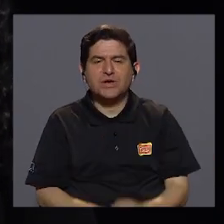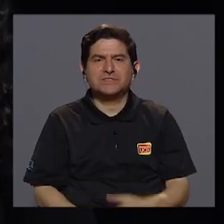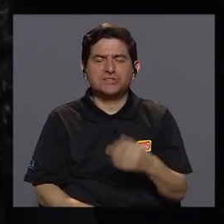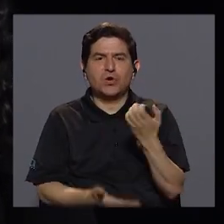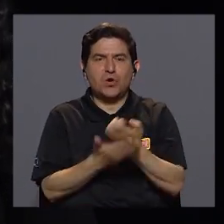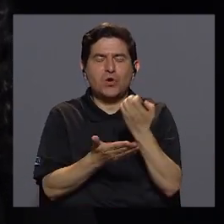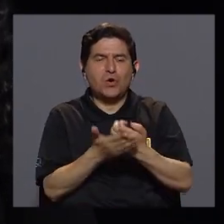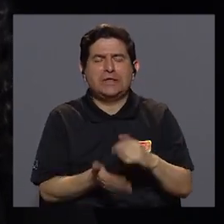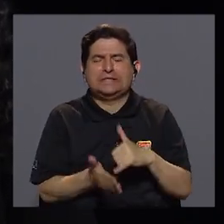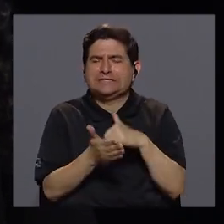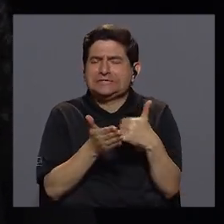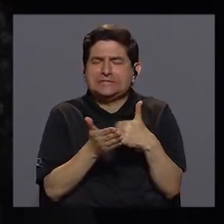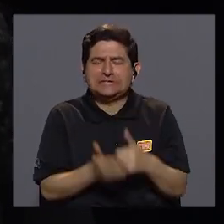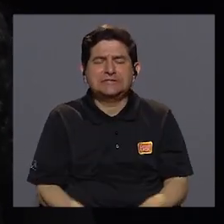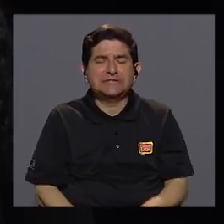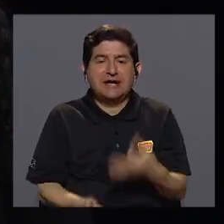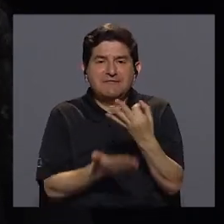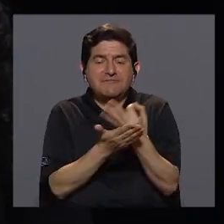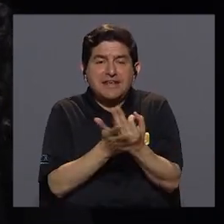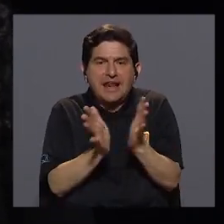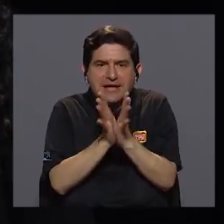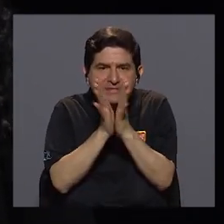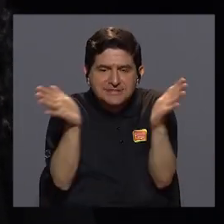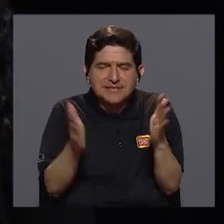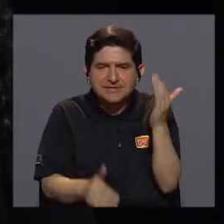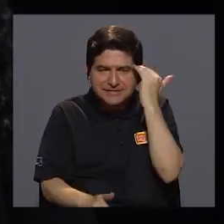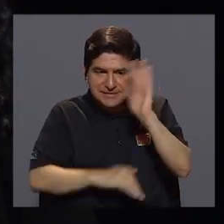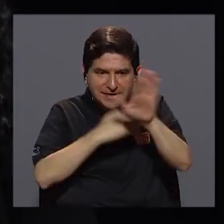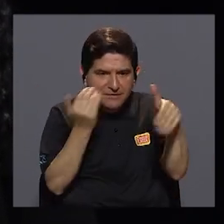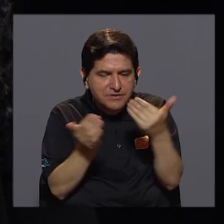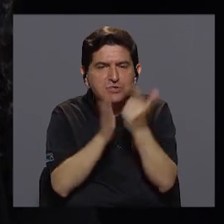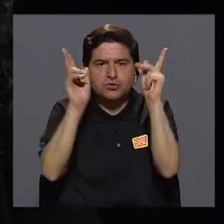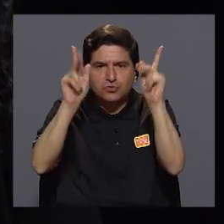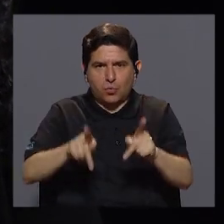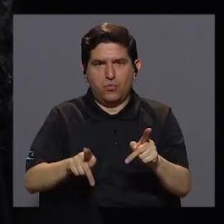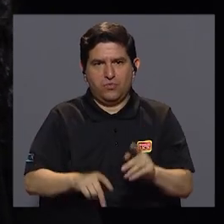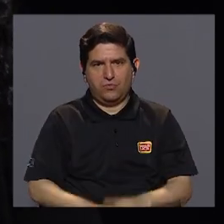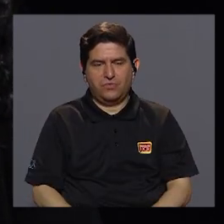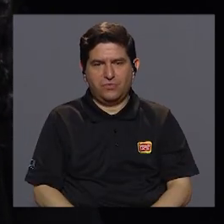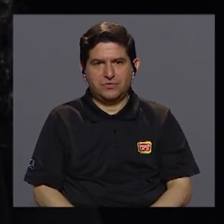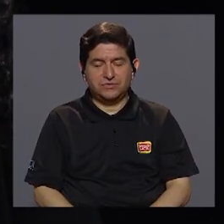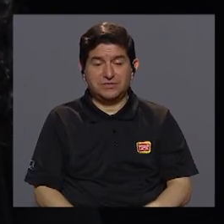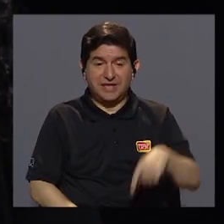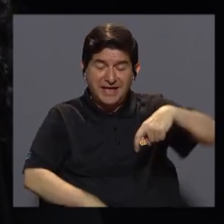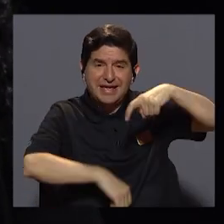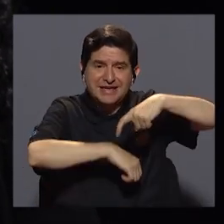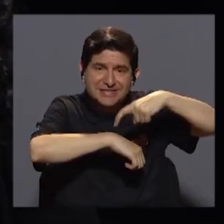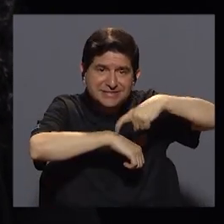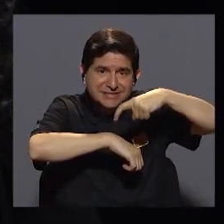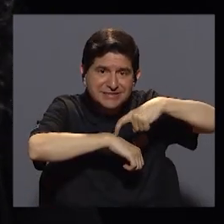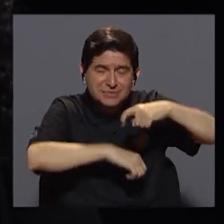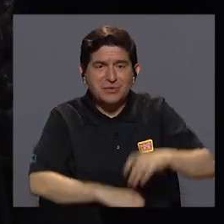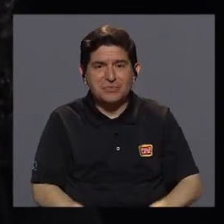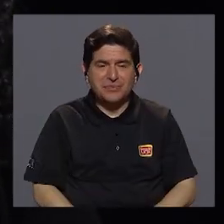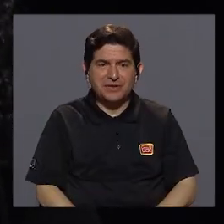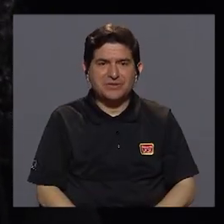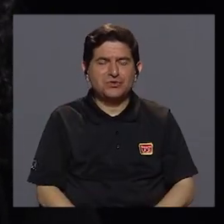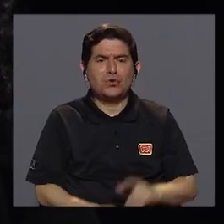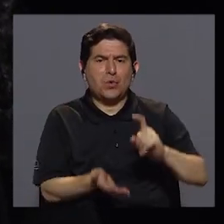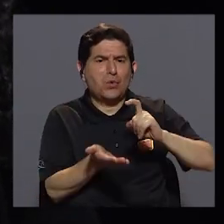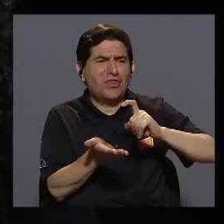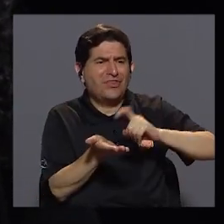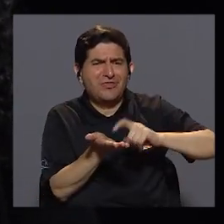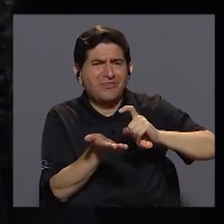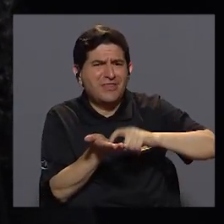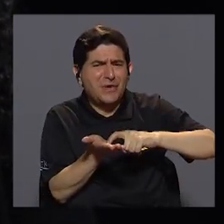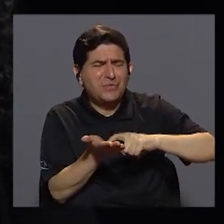vulnerables. Las finanzas públicas, como es conocido por todos nosotros, se encuentran en una posición de déficit muy